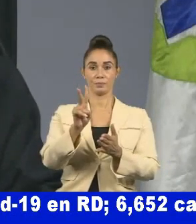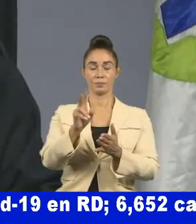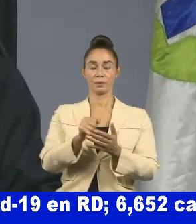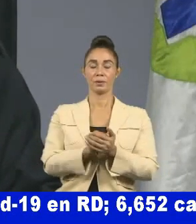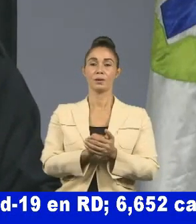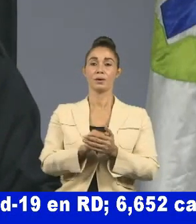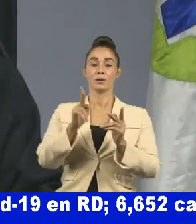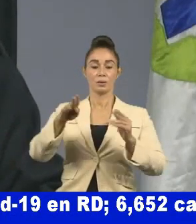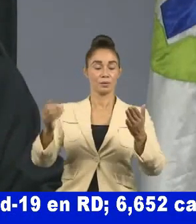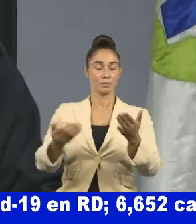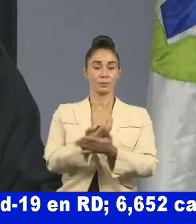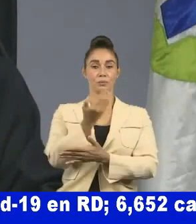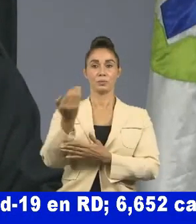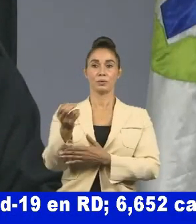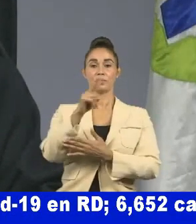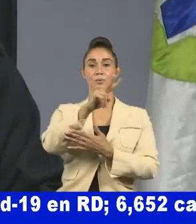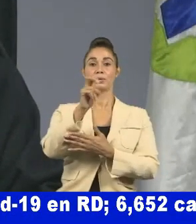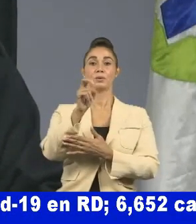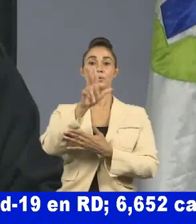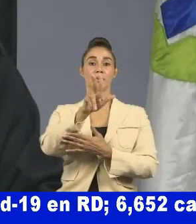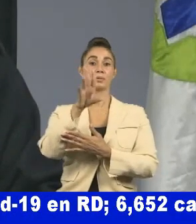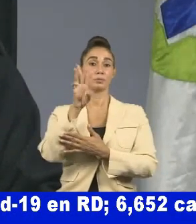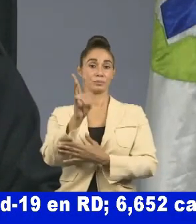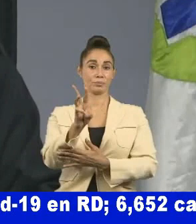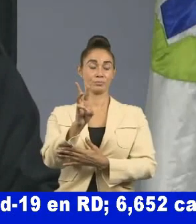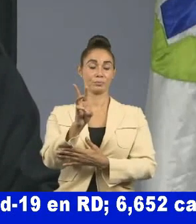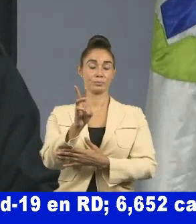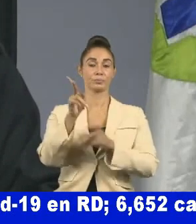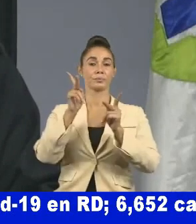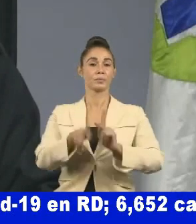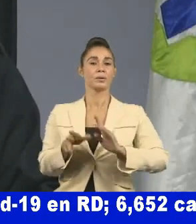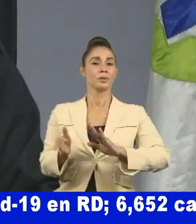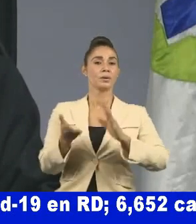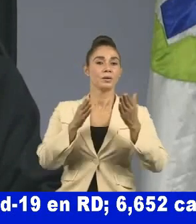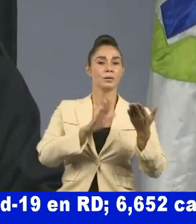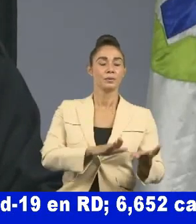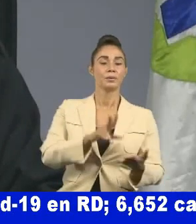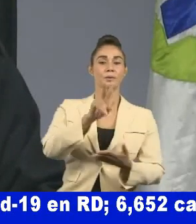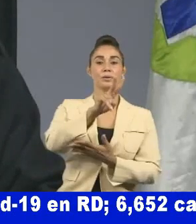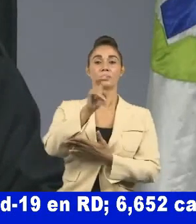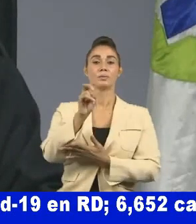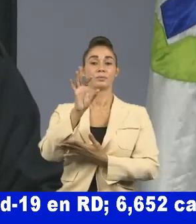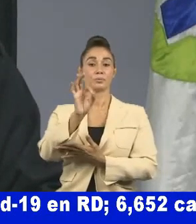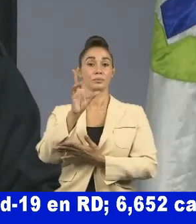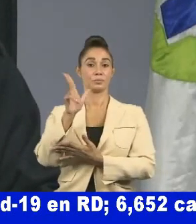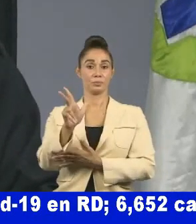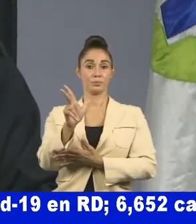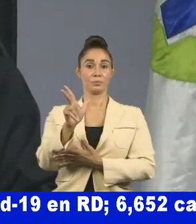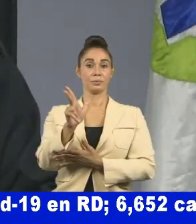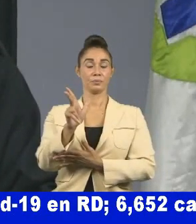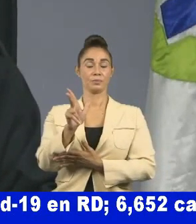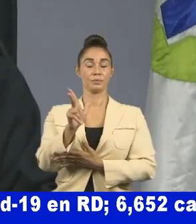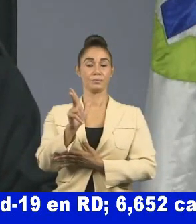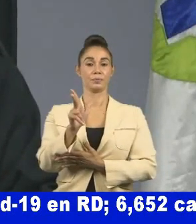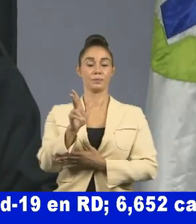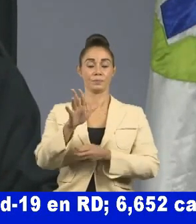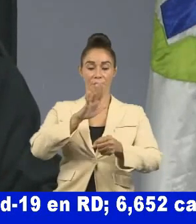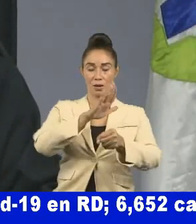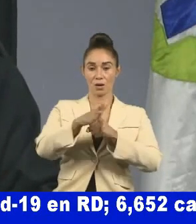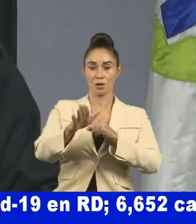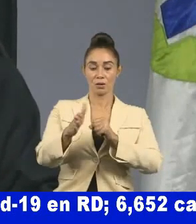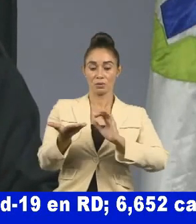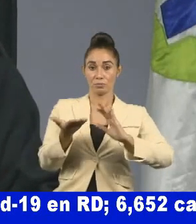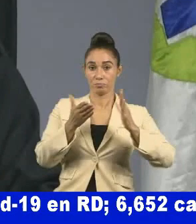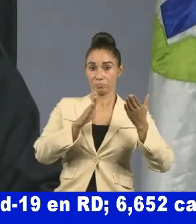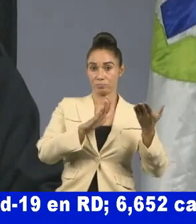236 fallecidos 293 total